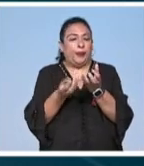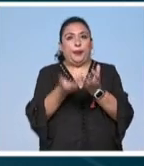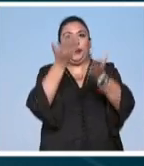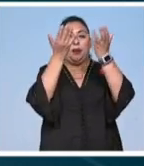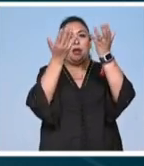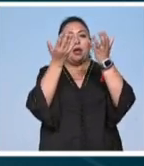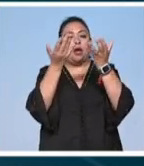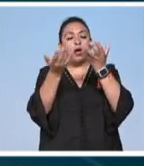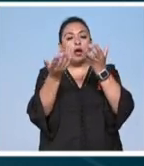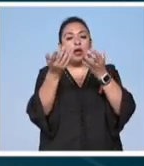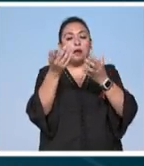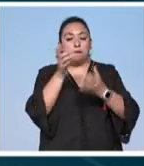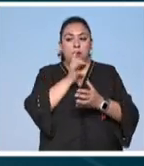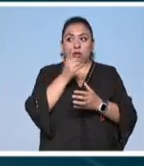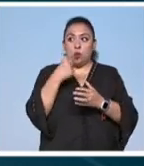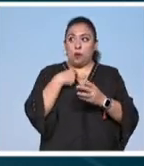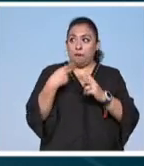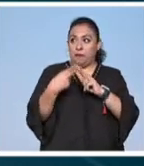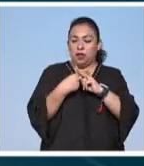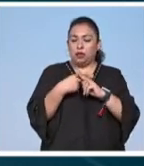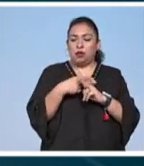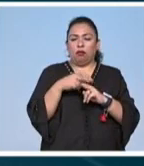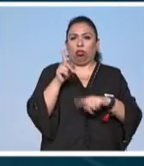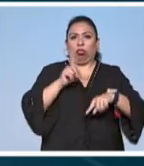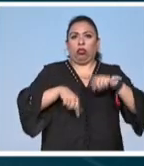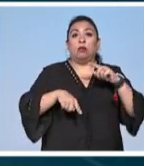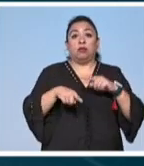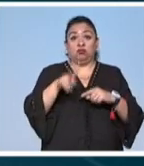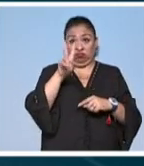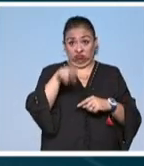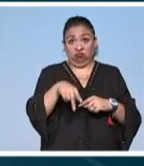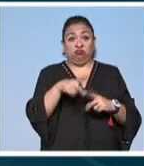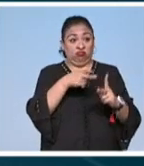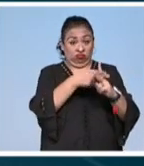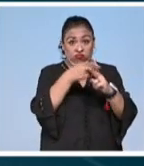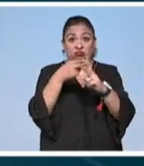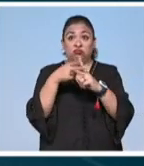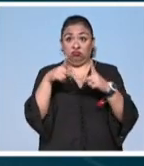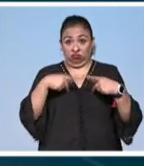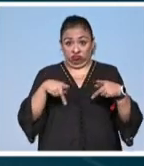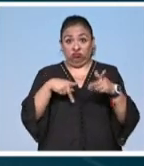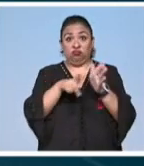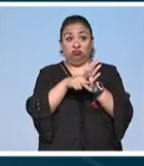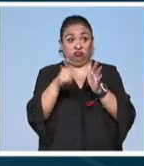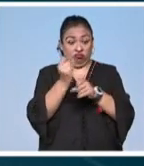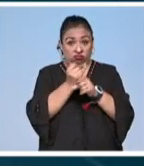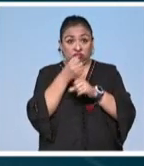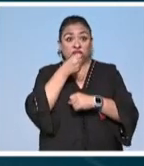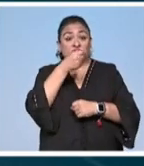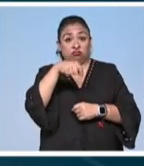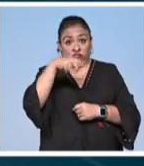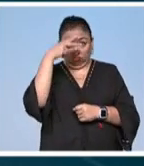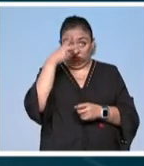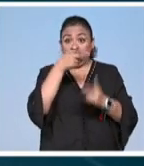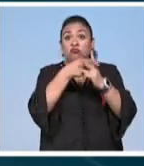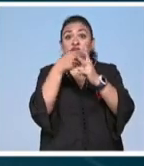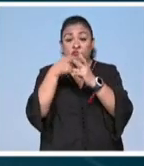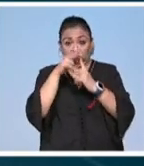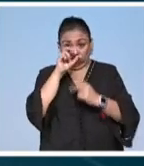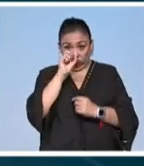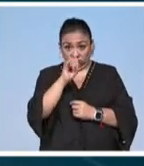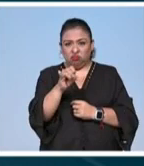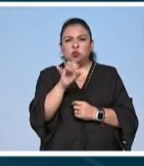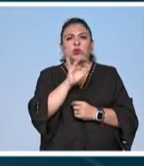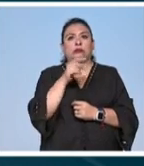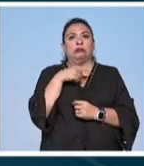vencer el miedo de que los maten porque nos matan a las reporteras y a los reporteros en méxico permite